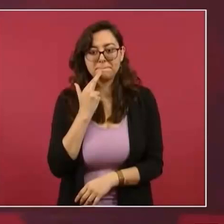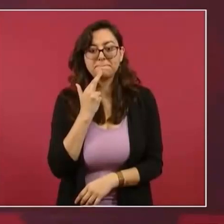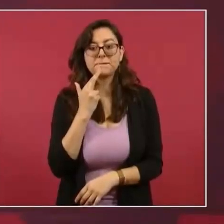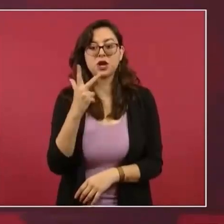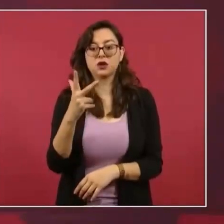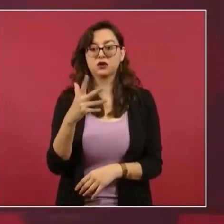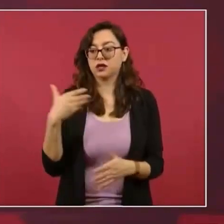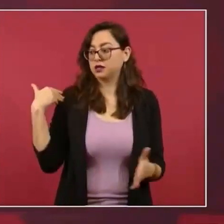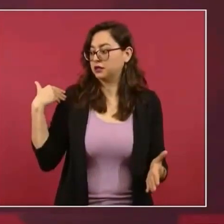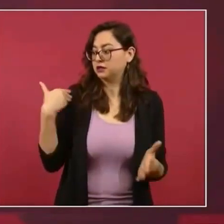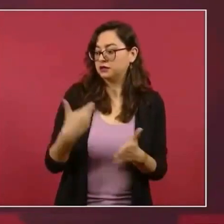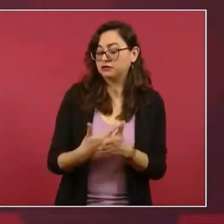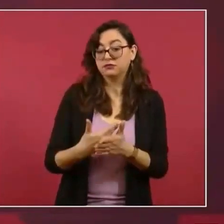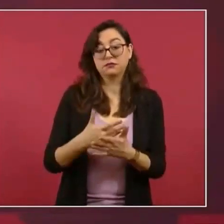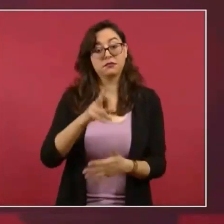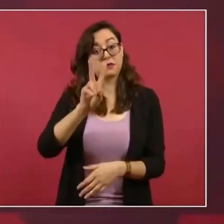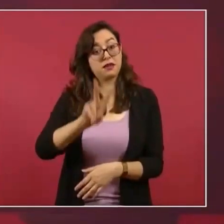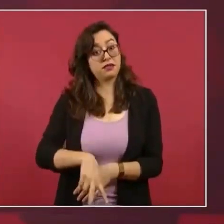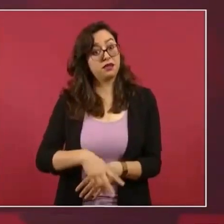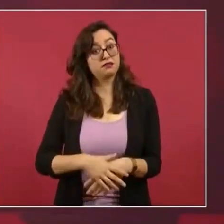como una bendición